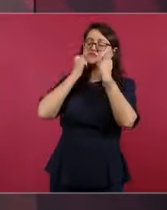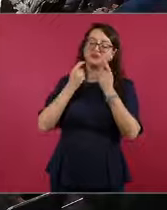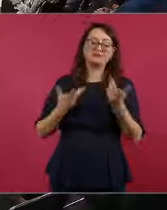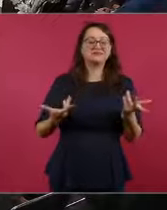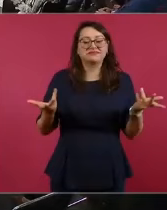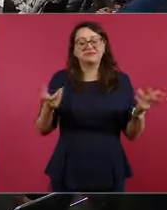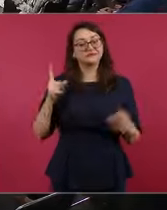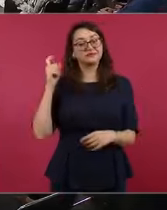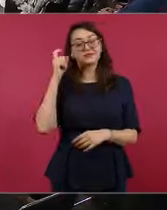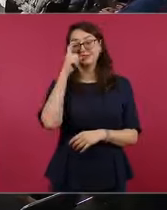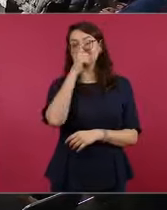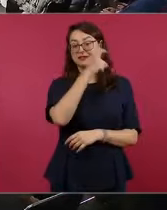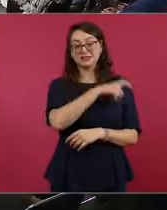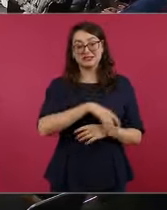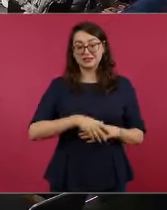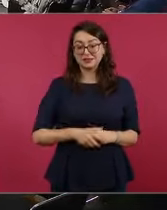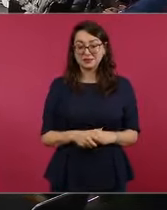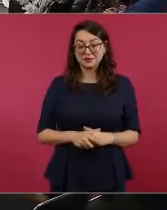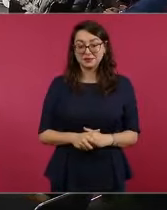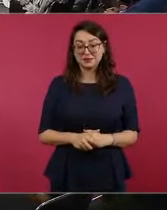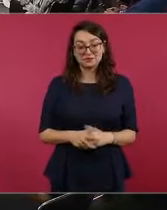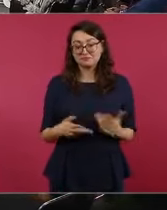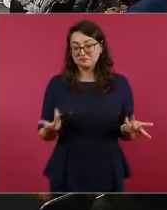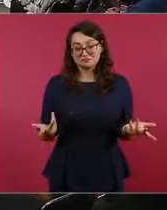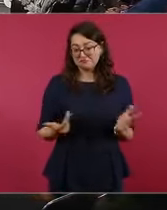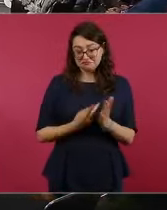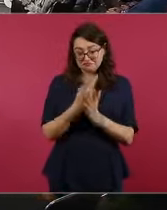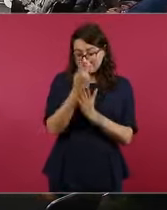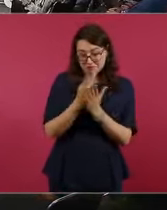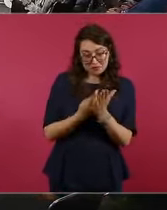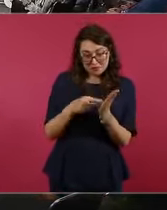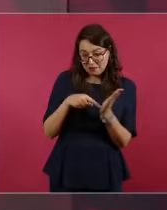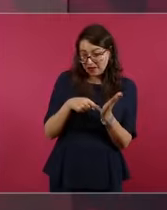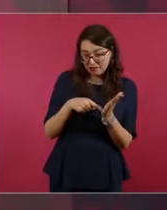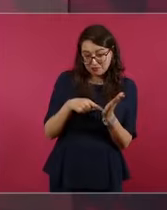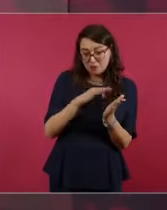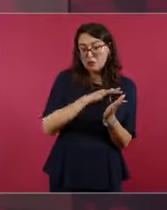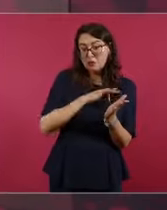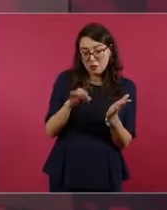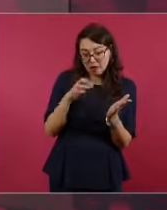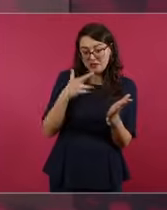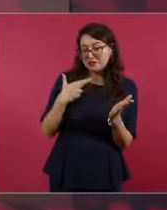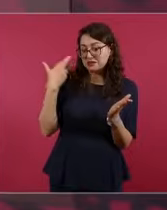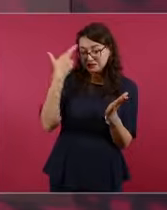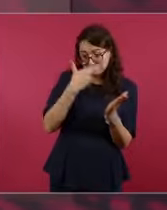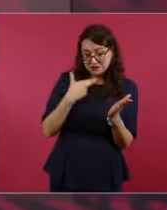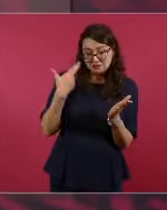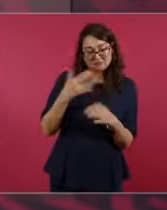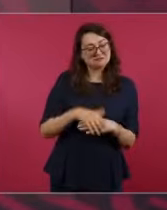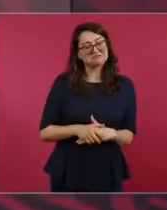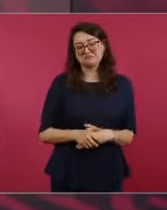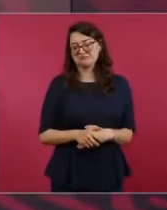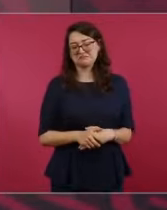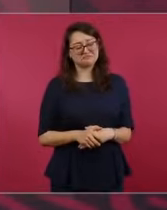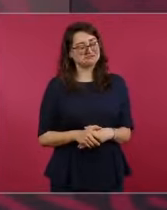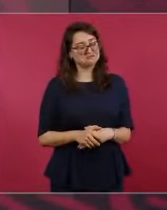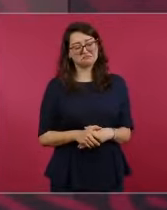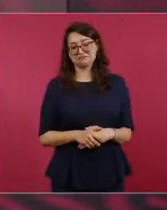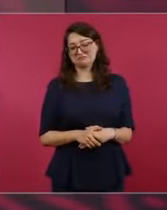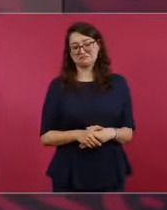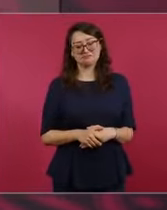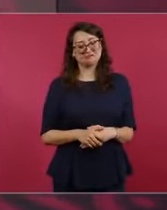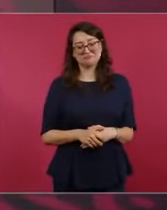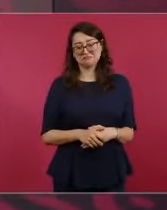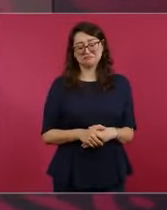No, no, no, pero no hay, no existe. ¿Por esa actividad es fuera del plan? Sí, pero